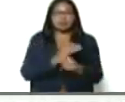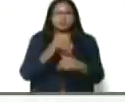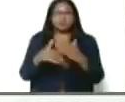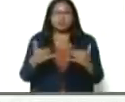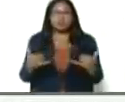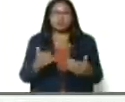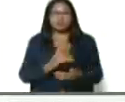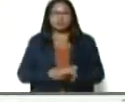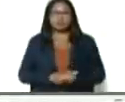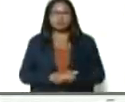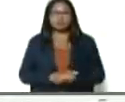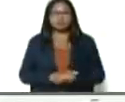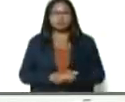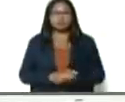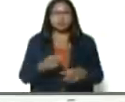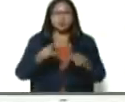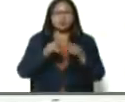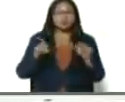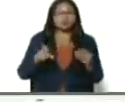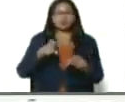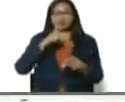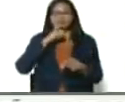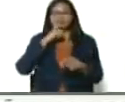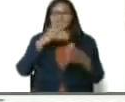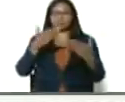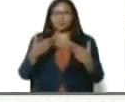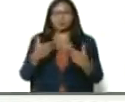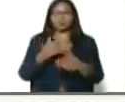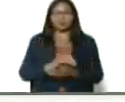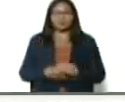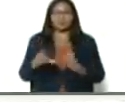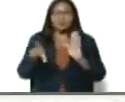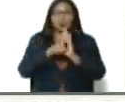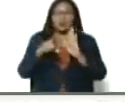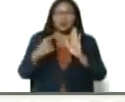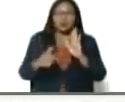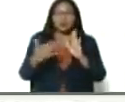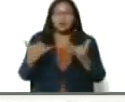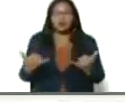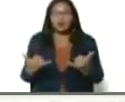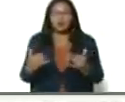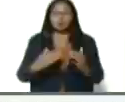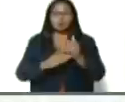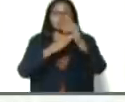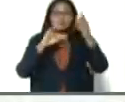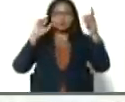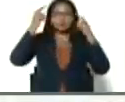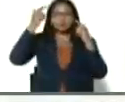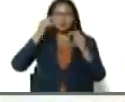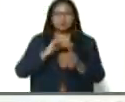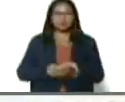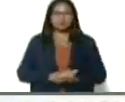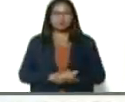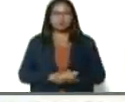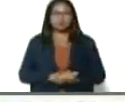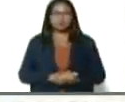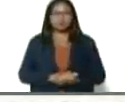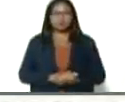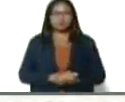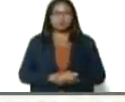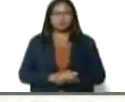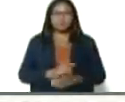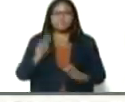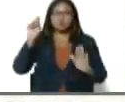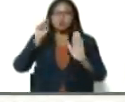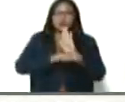la sardina, vale oro, compadre, y con la ley, del comandante, Chávez, prohibiendo,